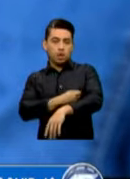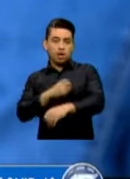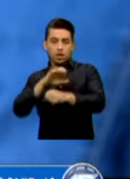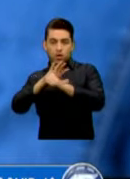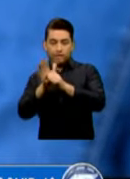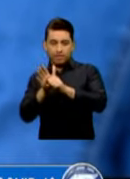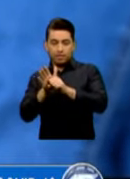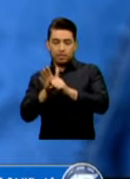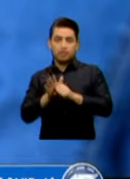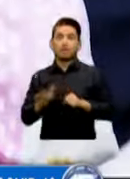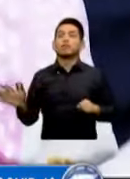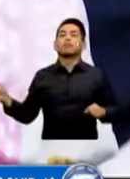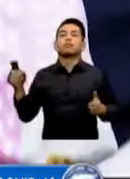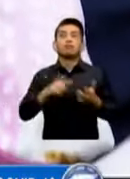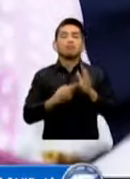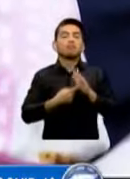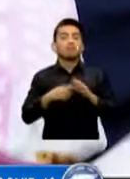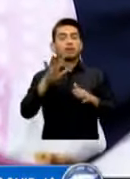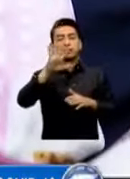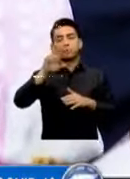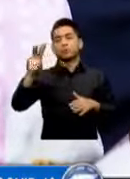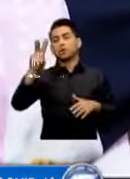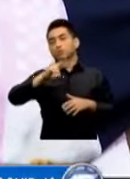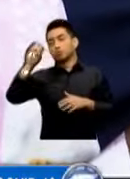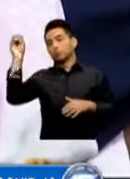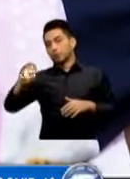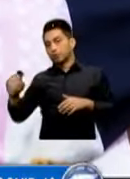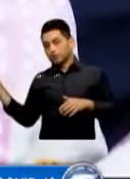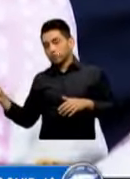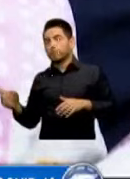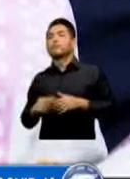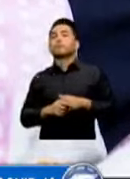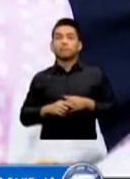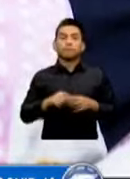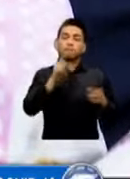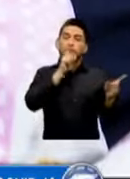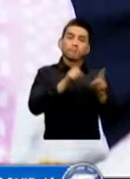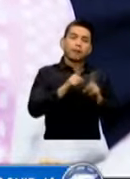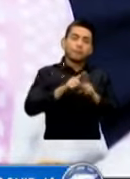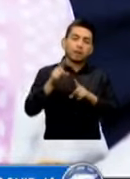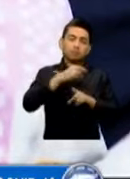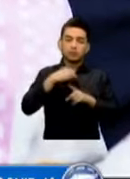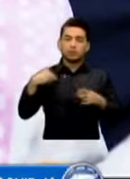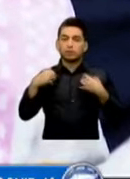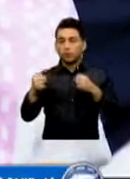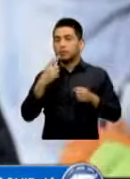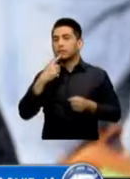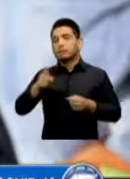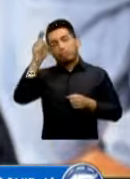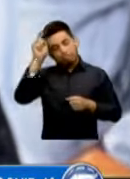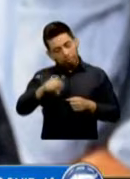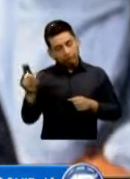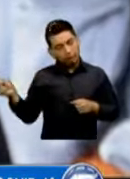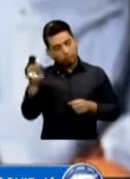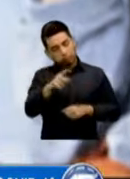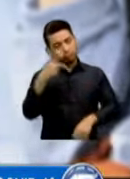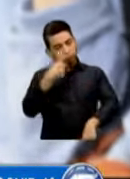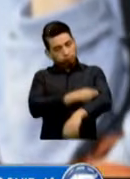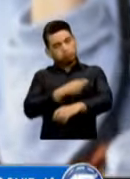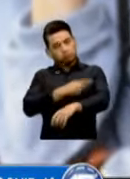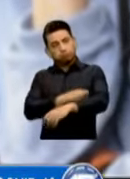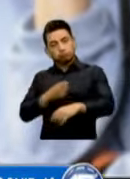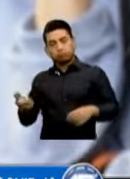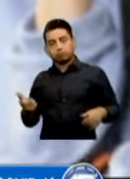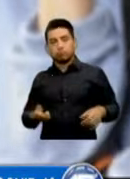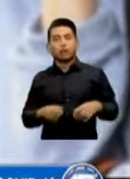52% De personas Inmunizadas Autoridades Reiteraron La importancia De que la población Se vacune E indicaron Que se mantienen Los kits